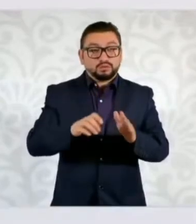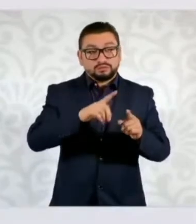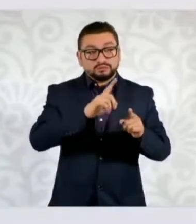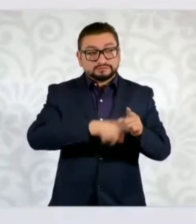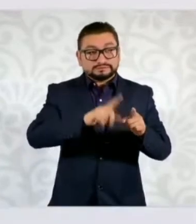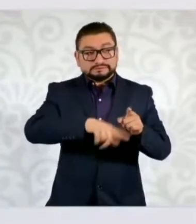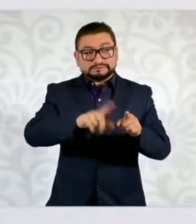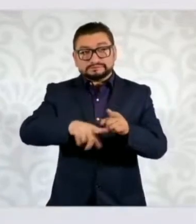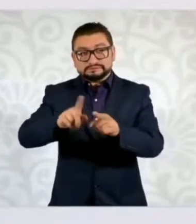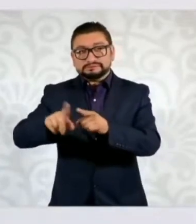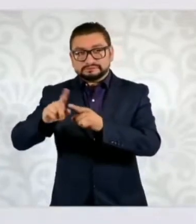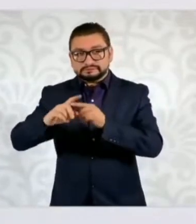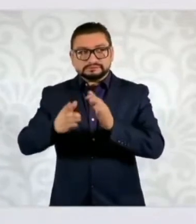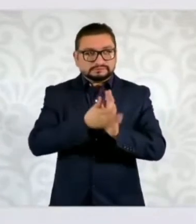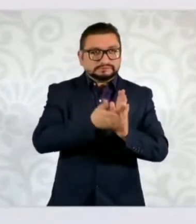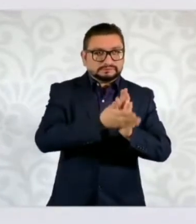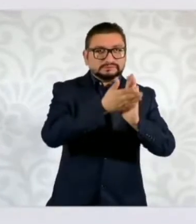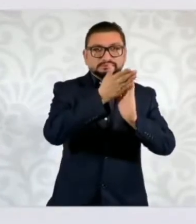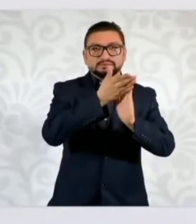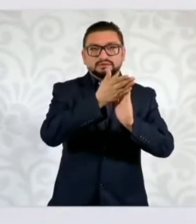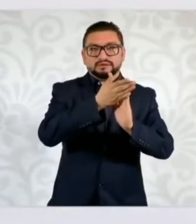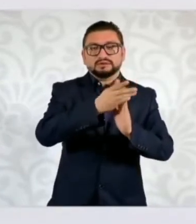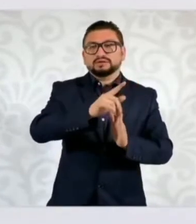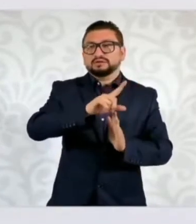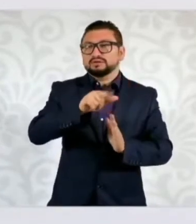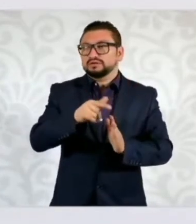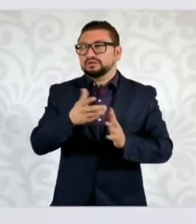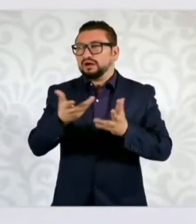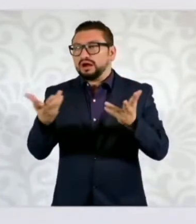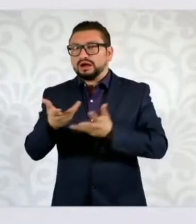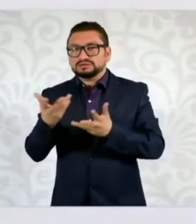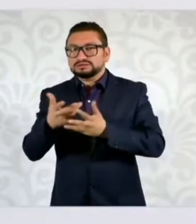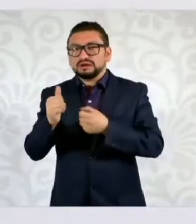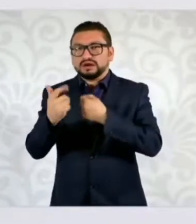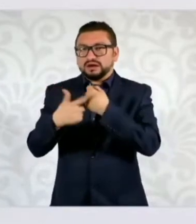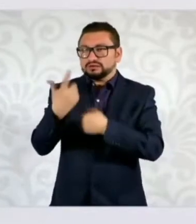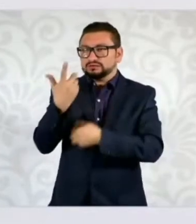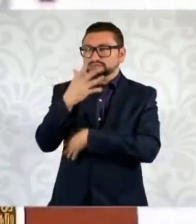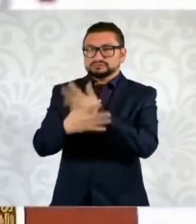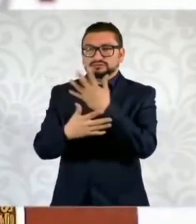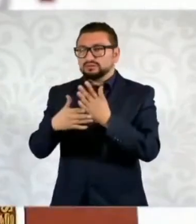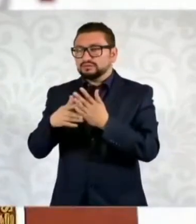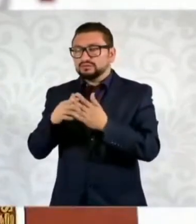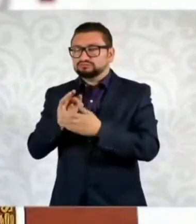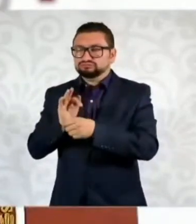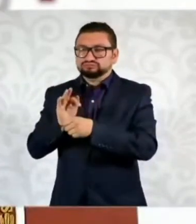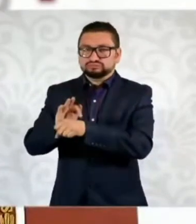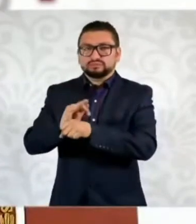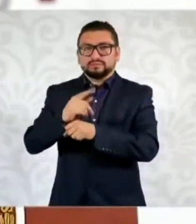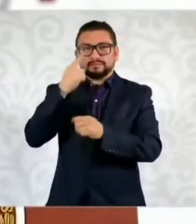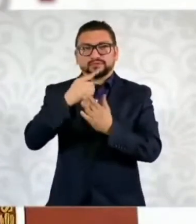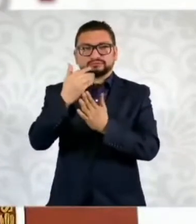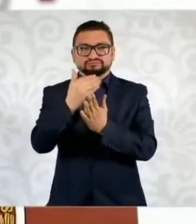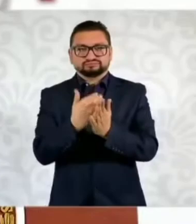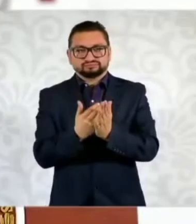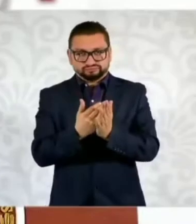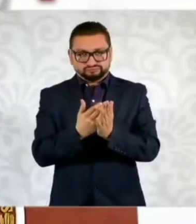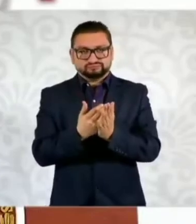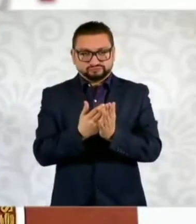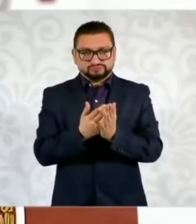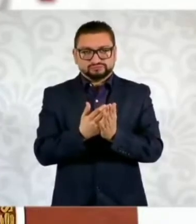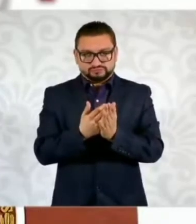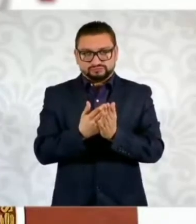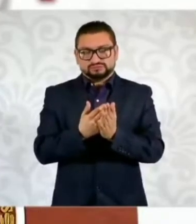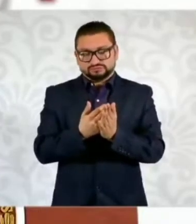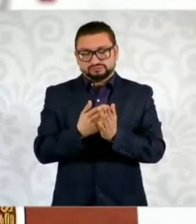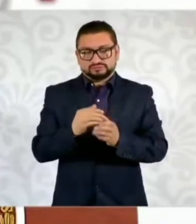se hagan acciones en la naturaleza que permitan disminuir al